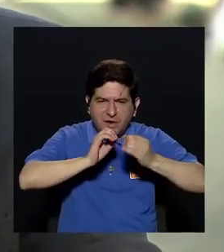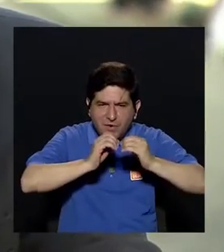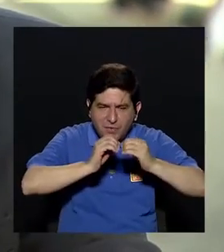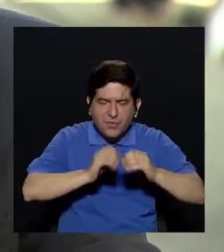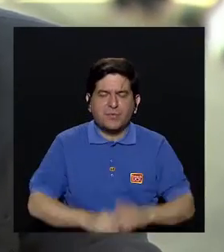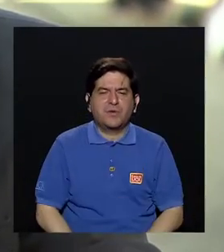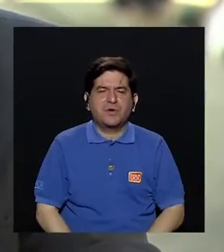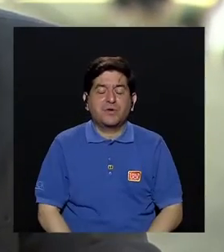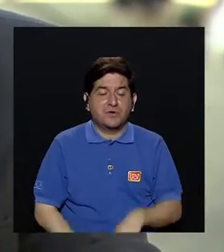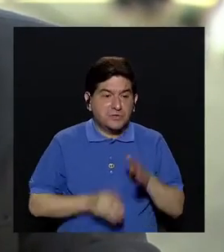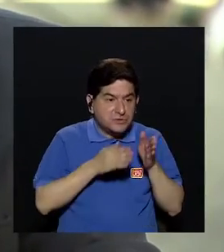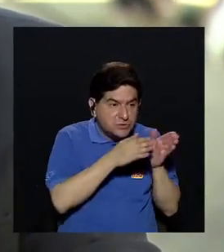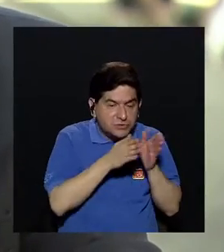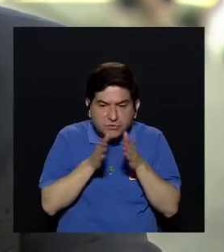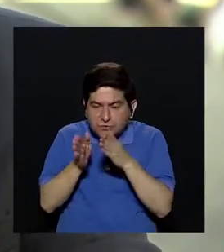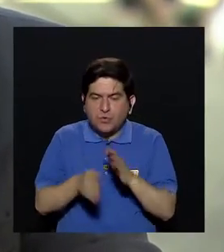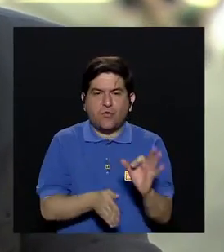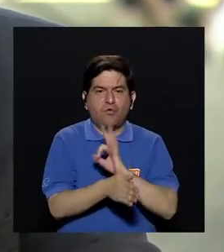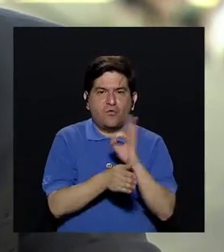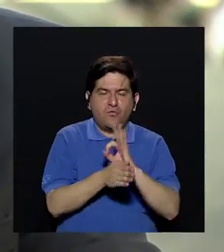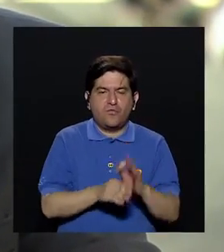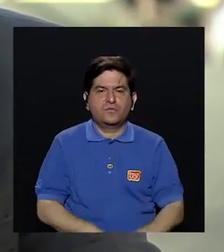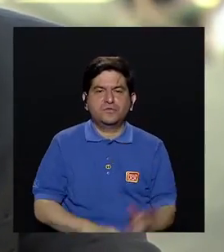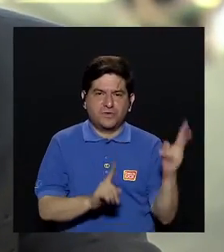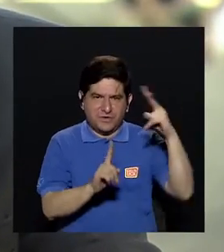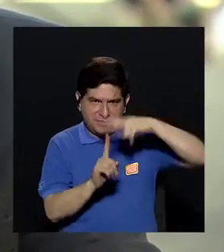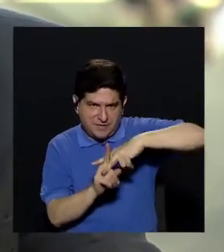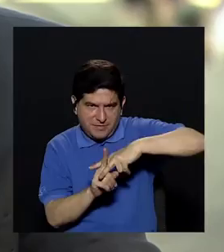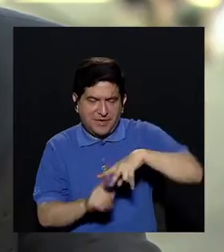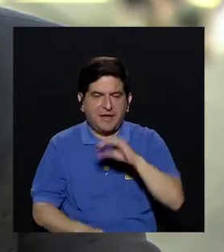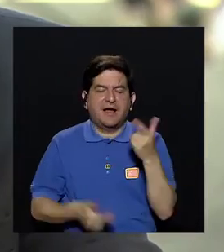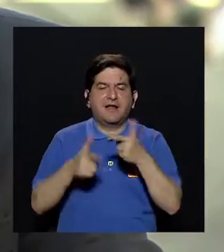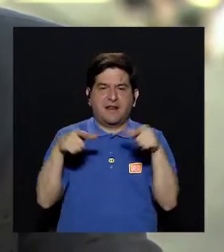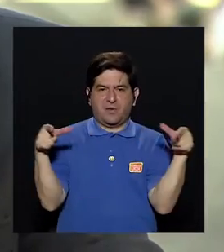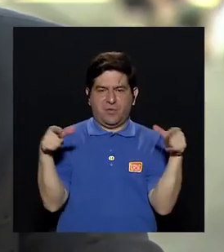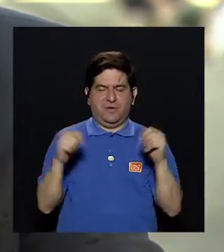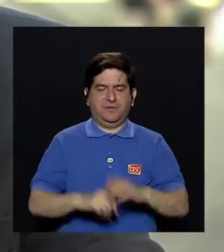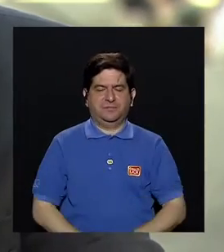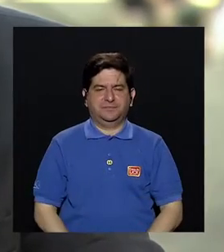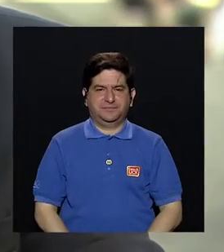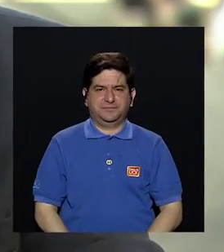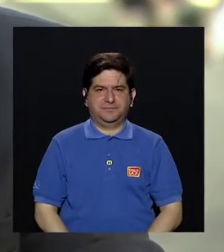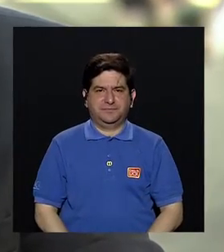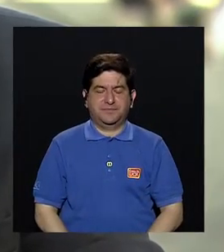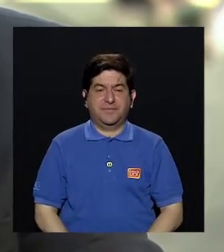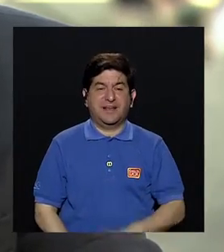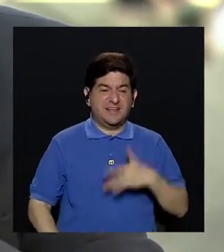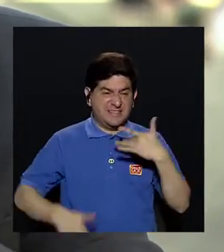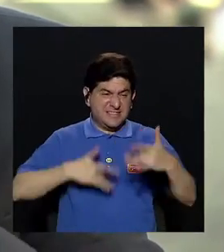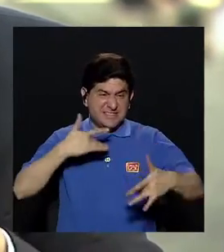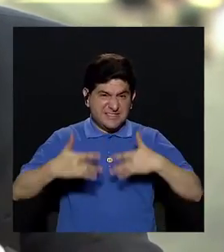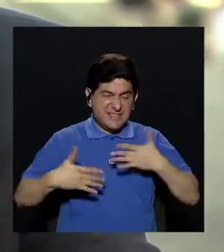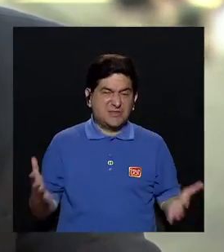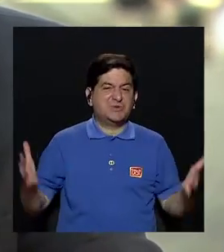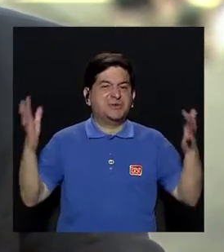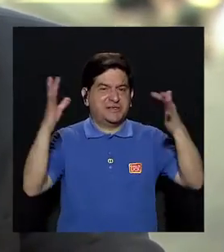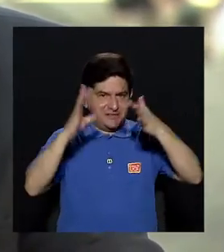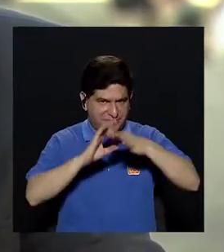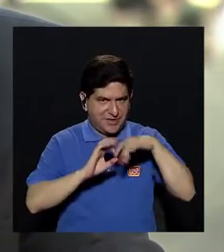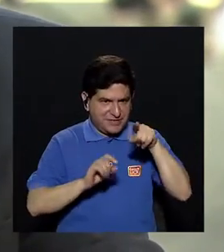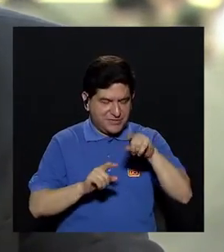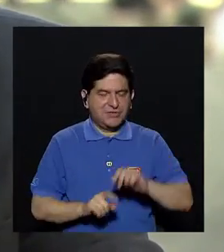cálculo, orientación, funciones ejecutivas y lenguaje. De manera que los síntomas van a estar